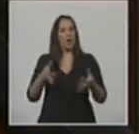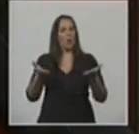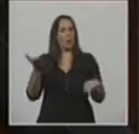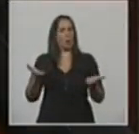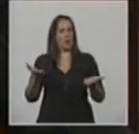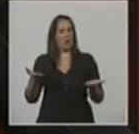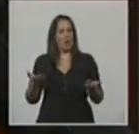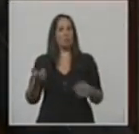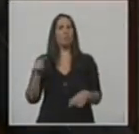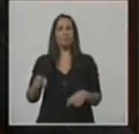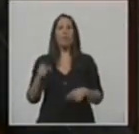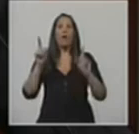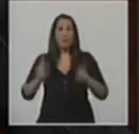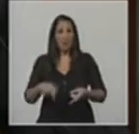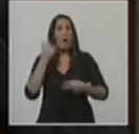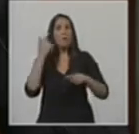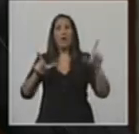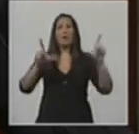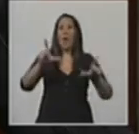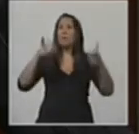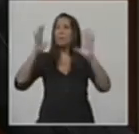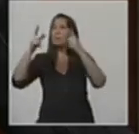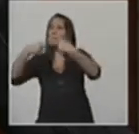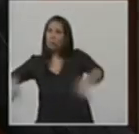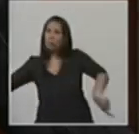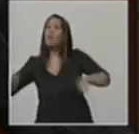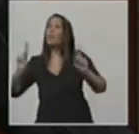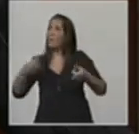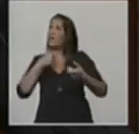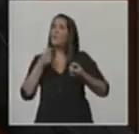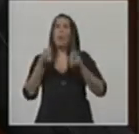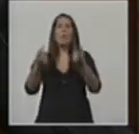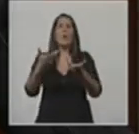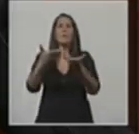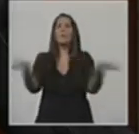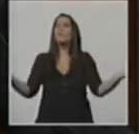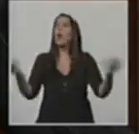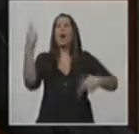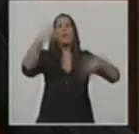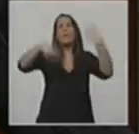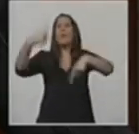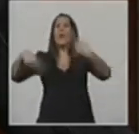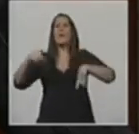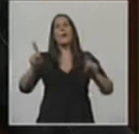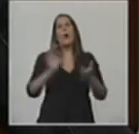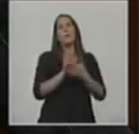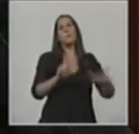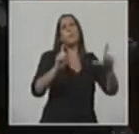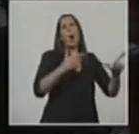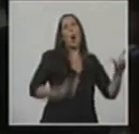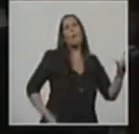normalización de los medios públicos, buscando que sean pluralistas y de calidad, y no espacios de difusión de propaganda de gobierno.